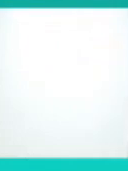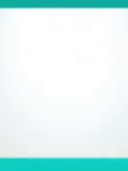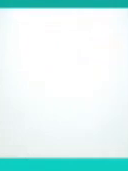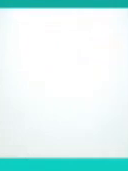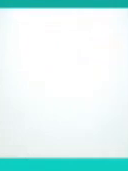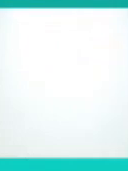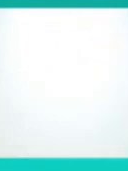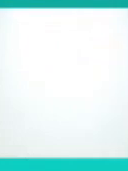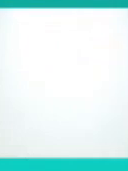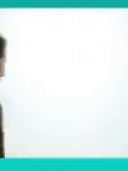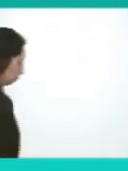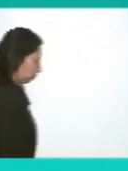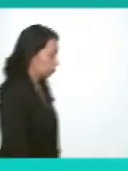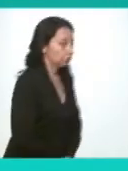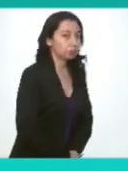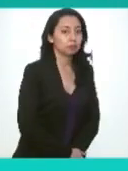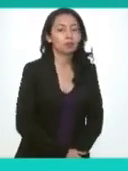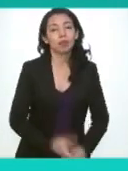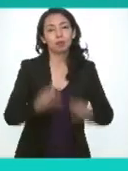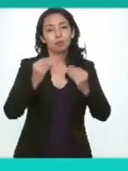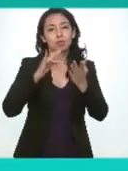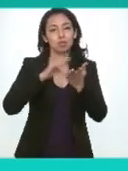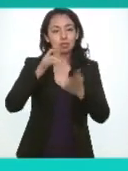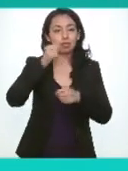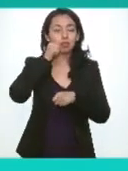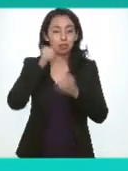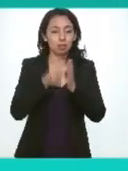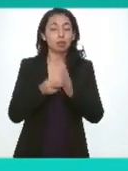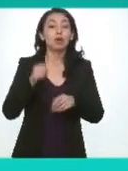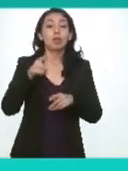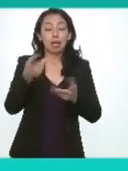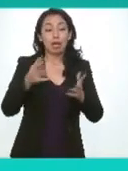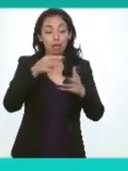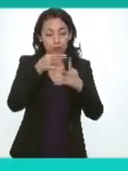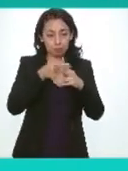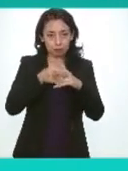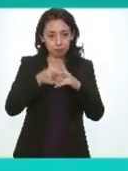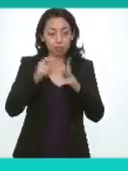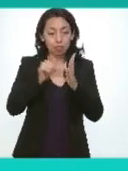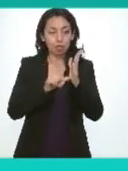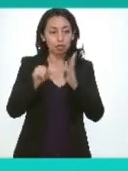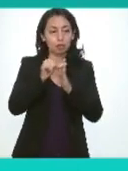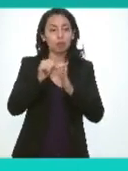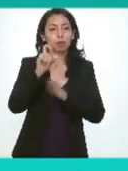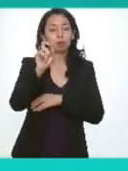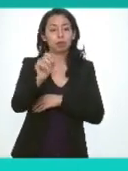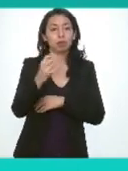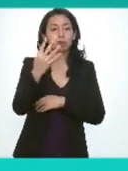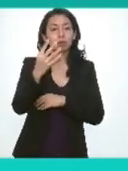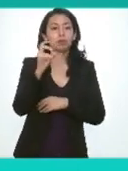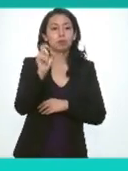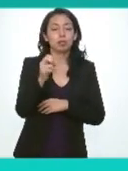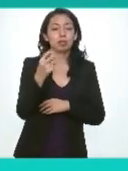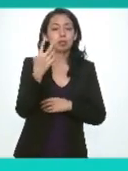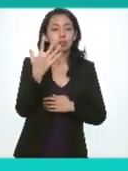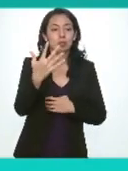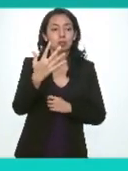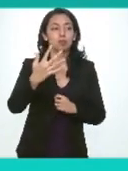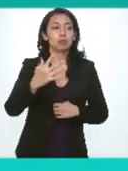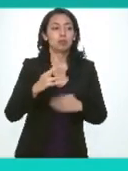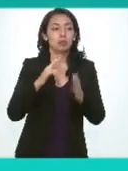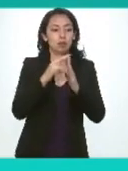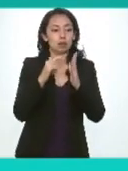En virtud De que existe El Cuórum Reglamentario Y de conformidad Con el Artículo Veinticuatro Y veinticinco